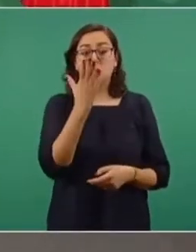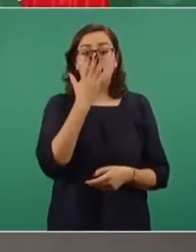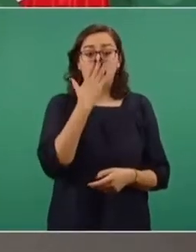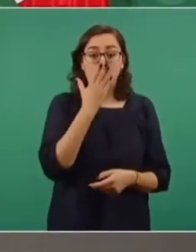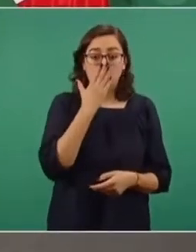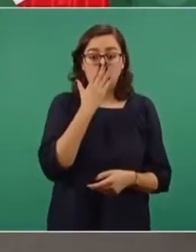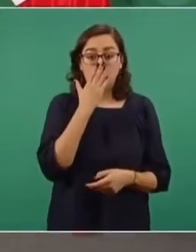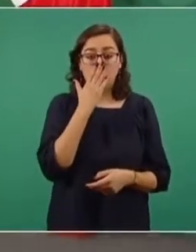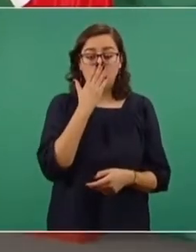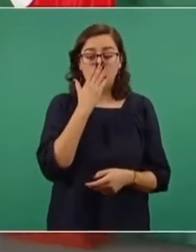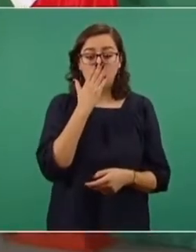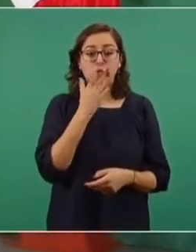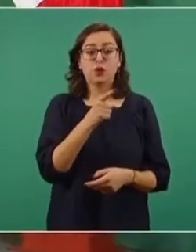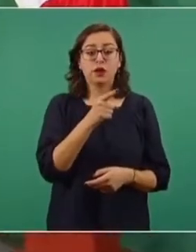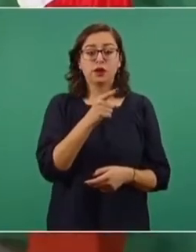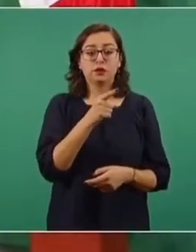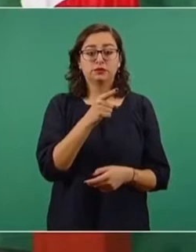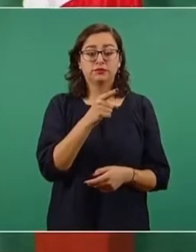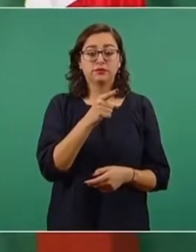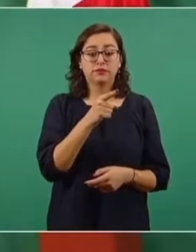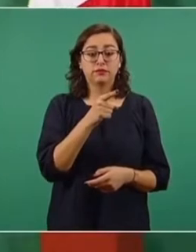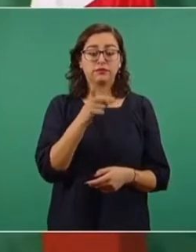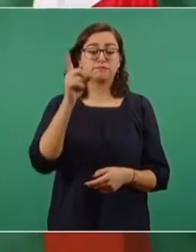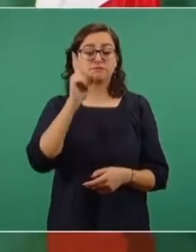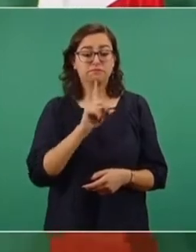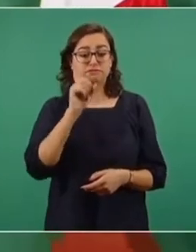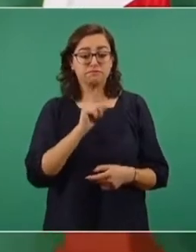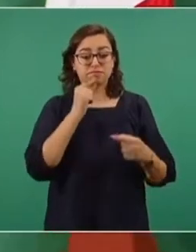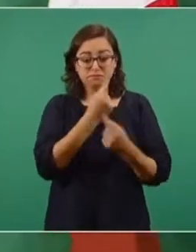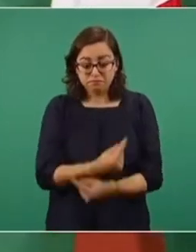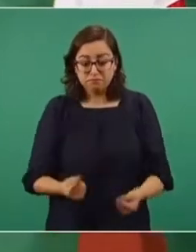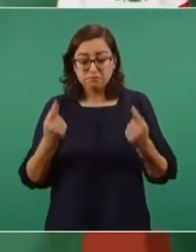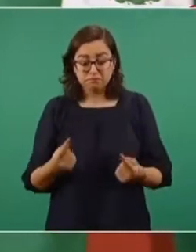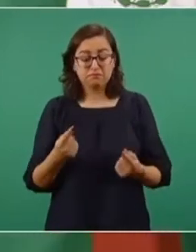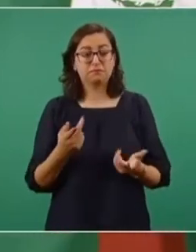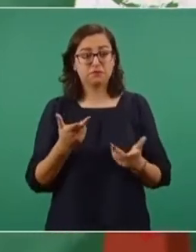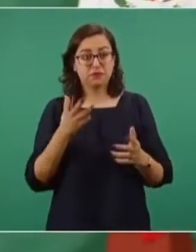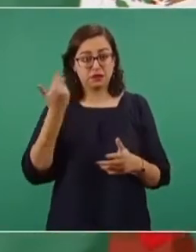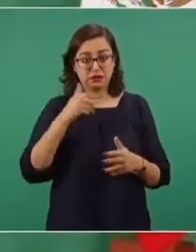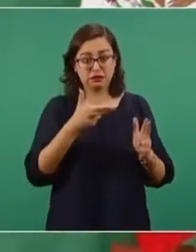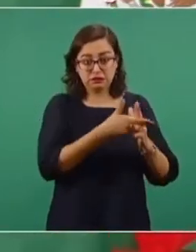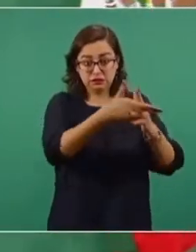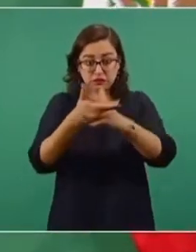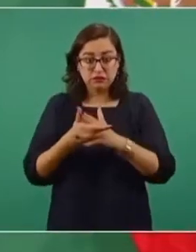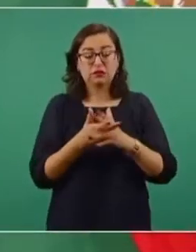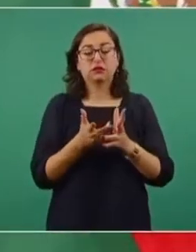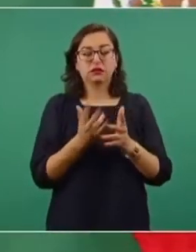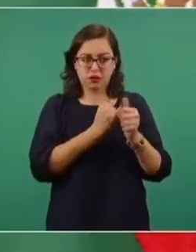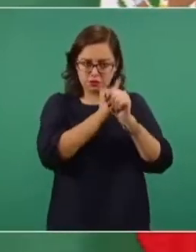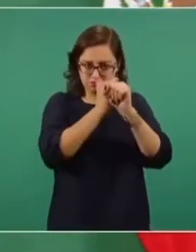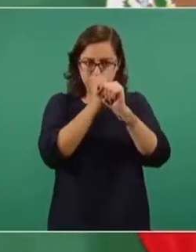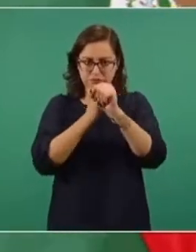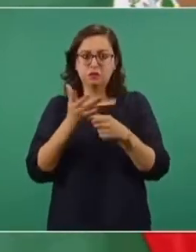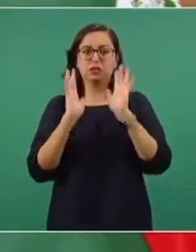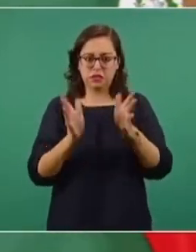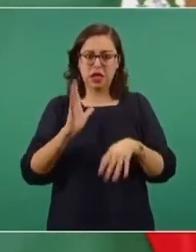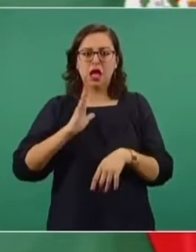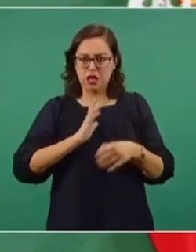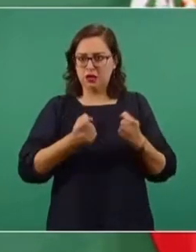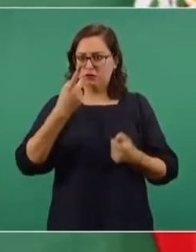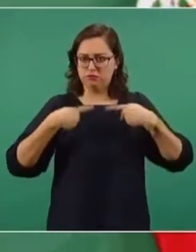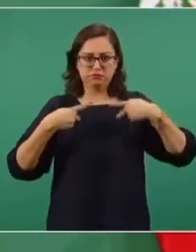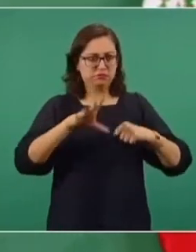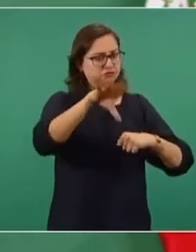en los crímenes de mujeres, de niños, en Bavispe, hay detenidos